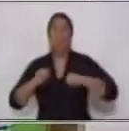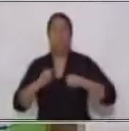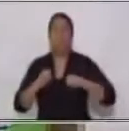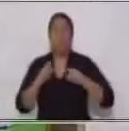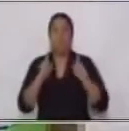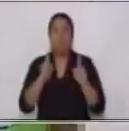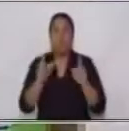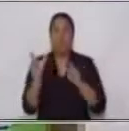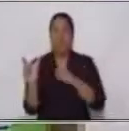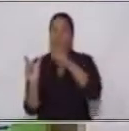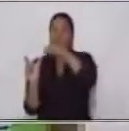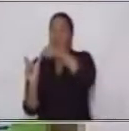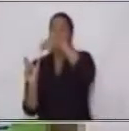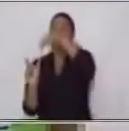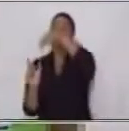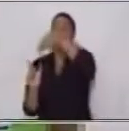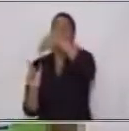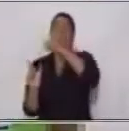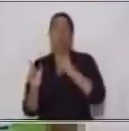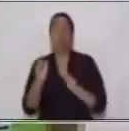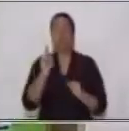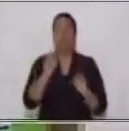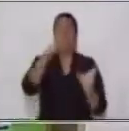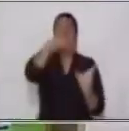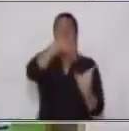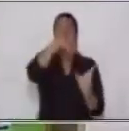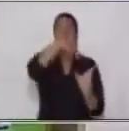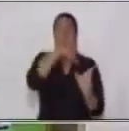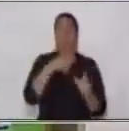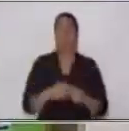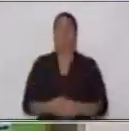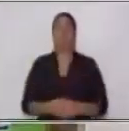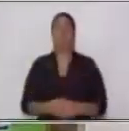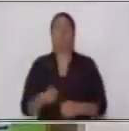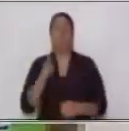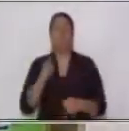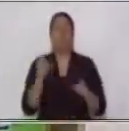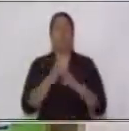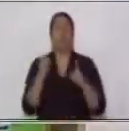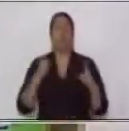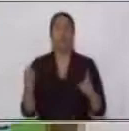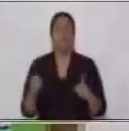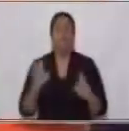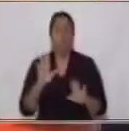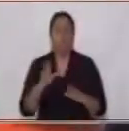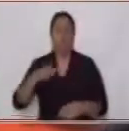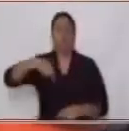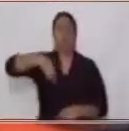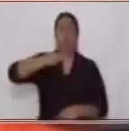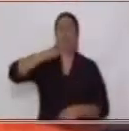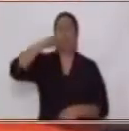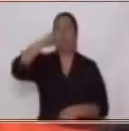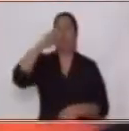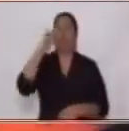persona o quien realiza la acción. Por ejemplo, en la oración Patricia ayuda a Luis si